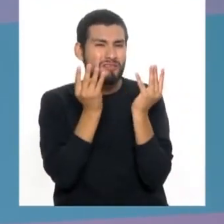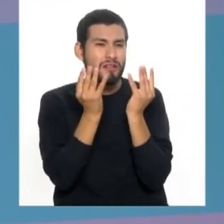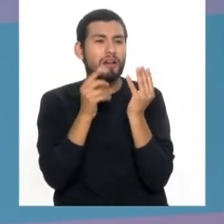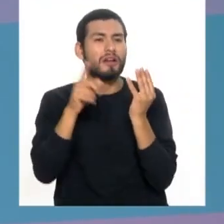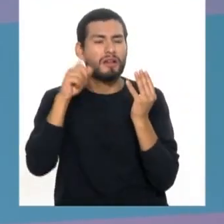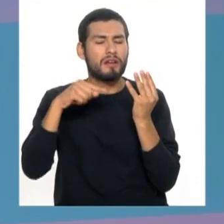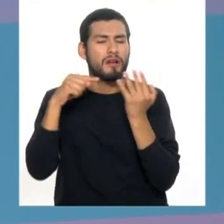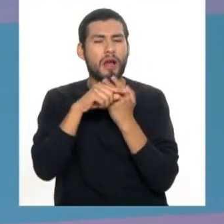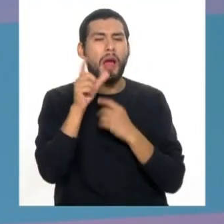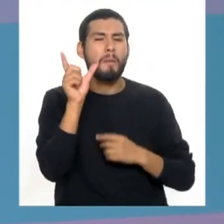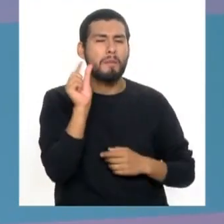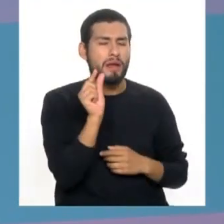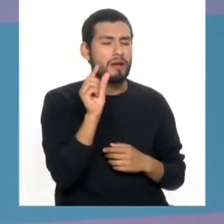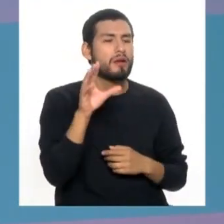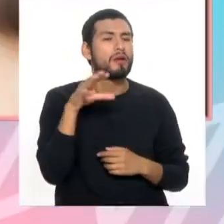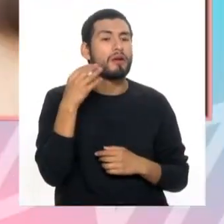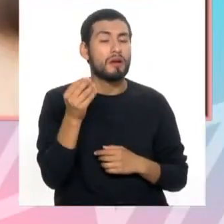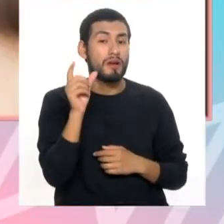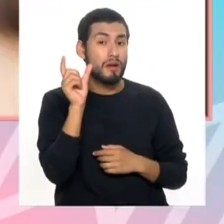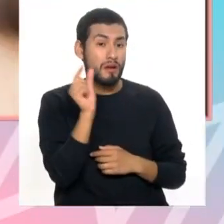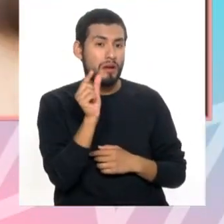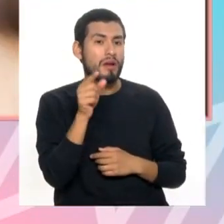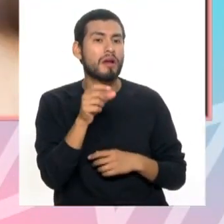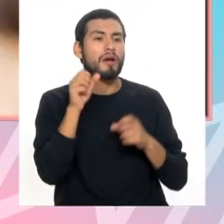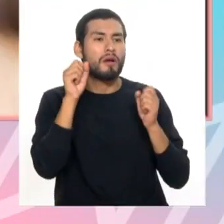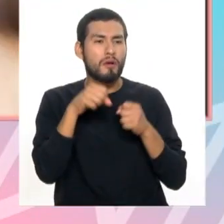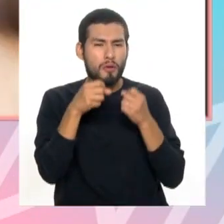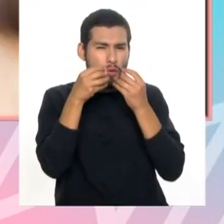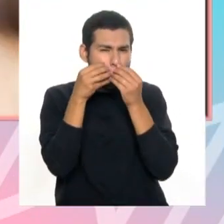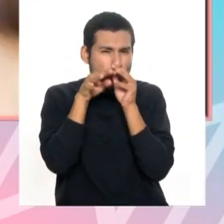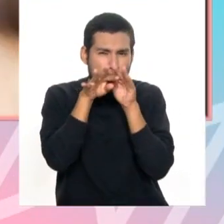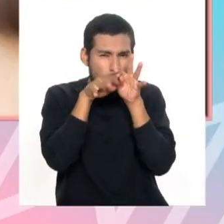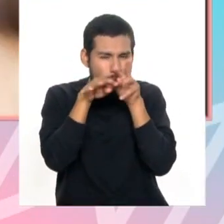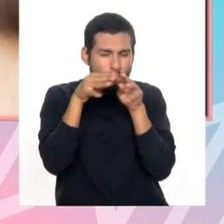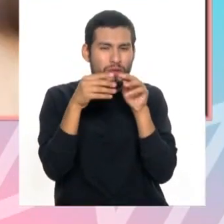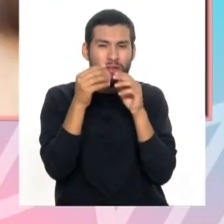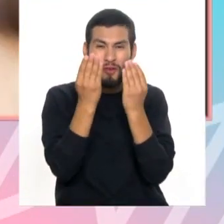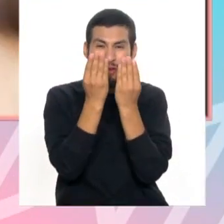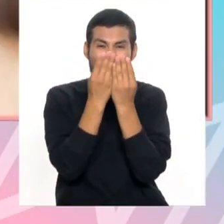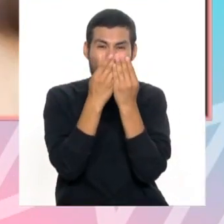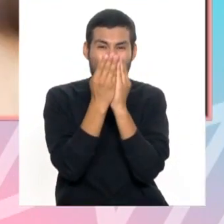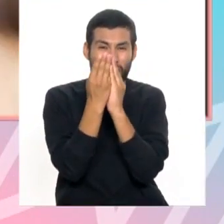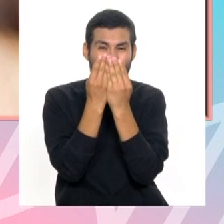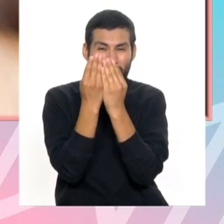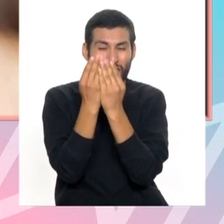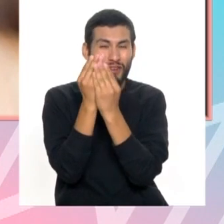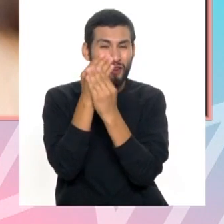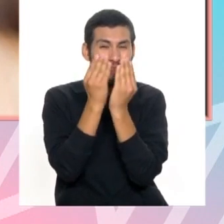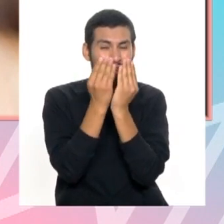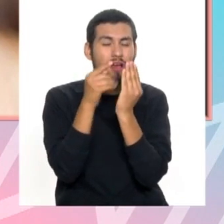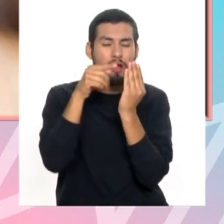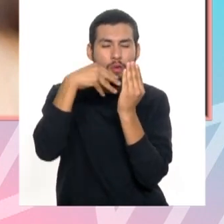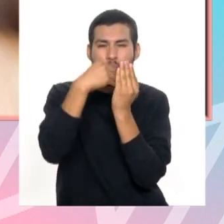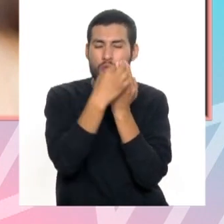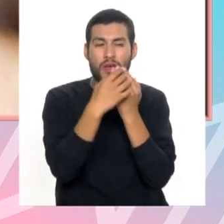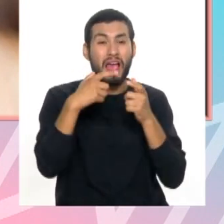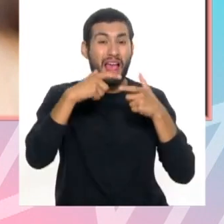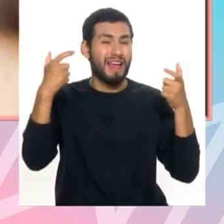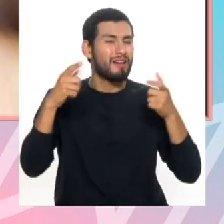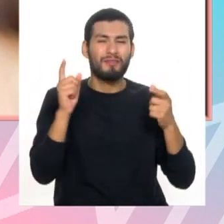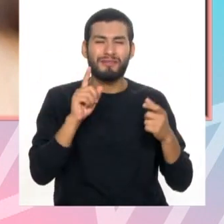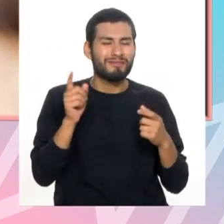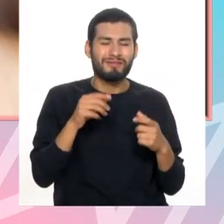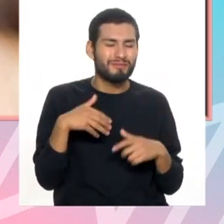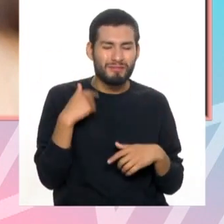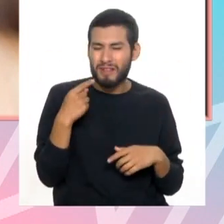cepillo dental pequeño. ¿Por qué? Porque el cepillo dental pequeño va a entrar a todos esos dientes que están ahí pegaditos, desalineados, va a poder entrar. En cambio, un cepillo grande no va a poder